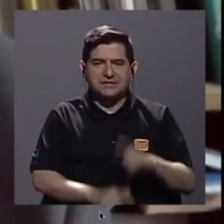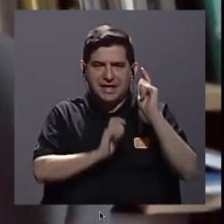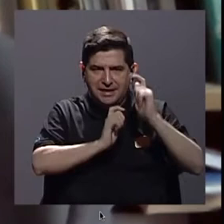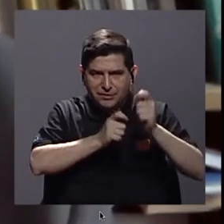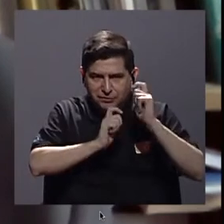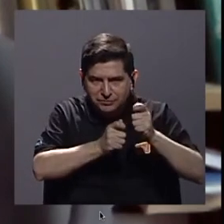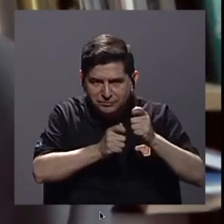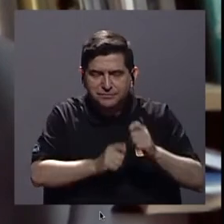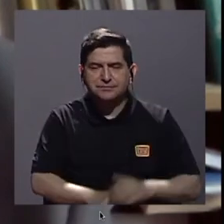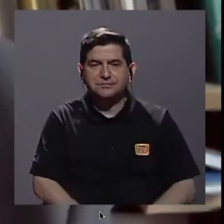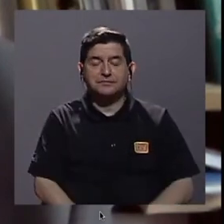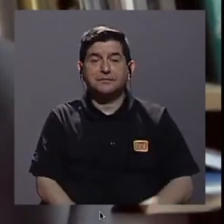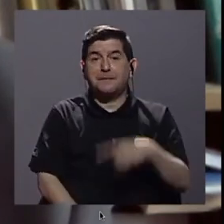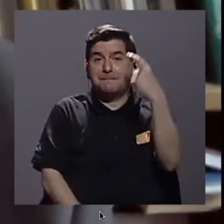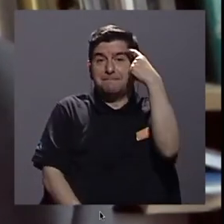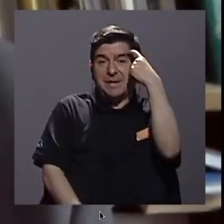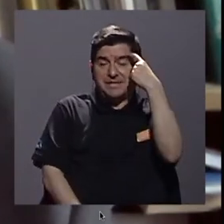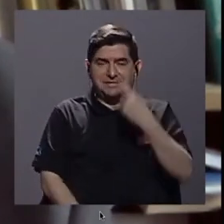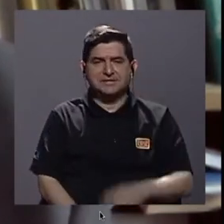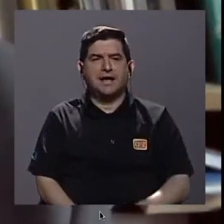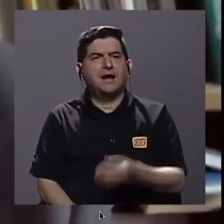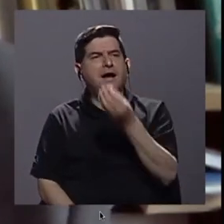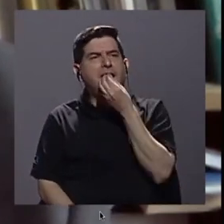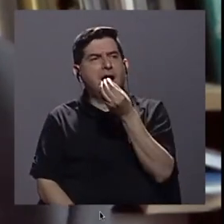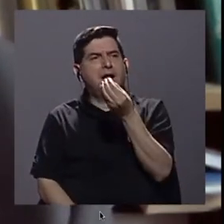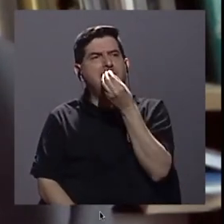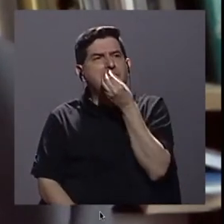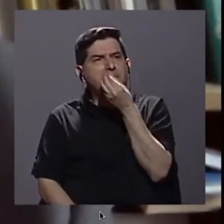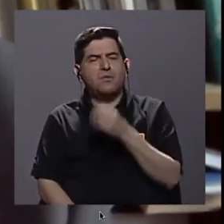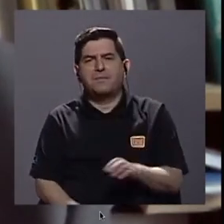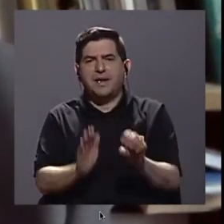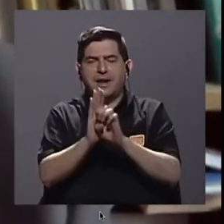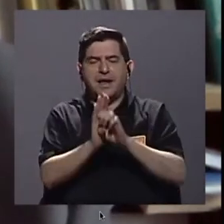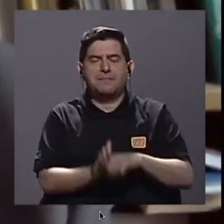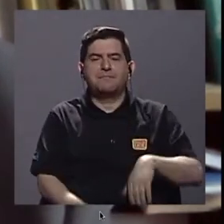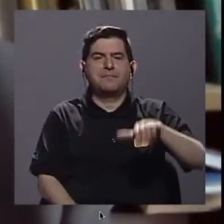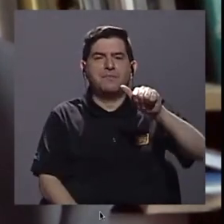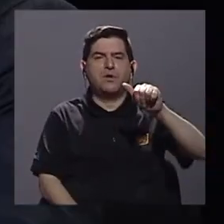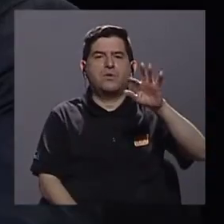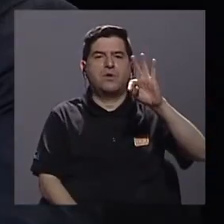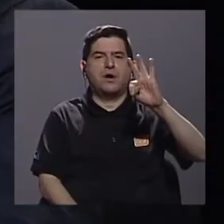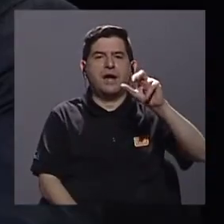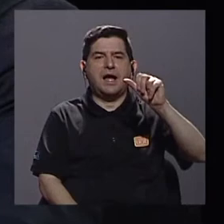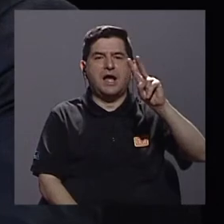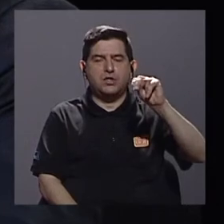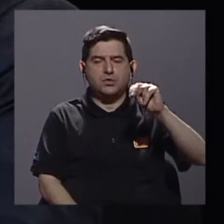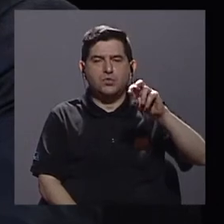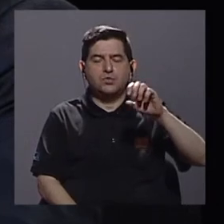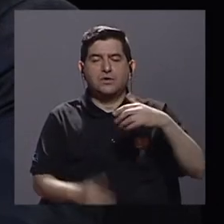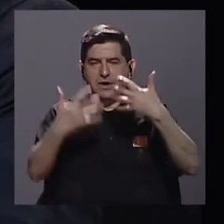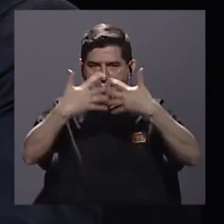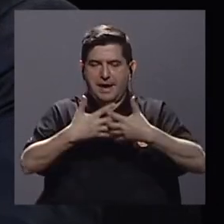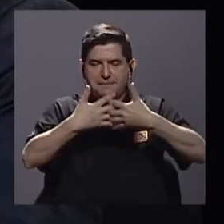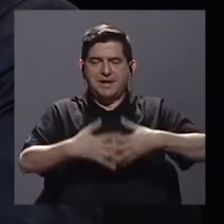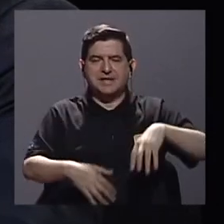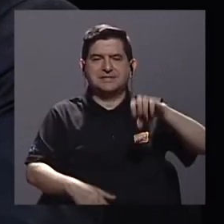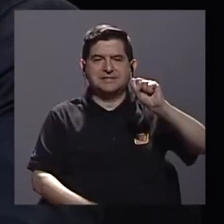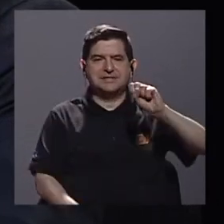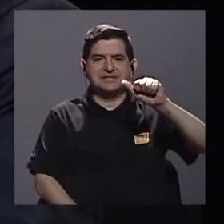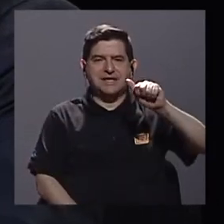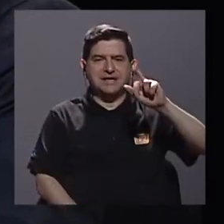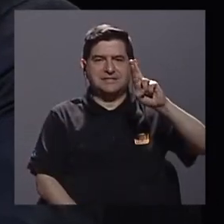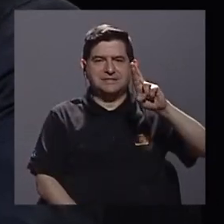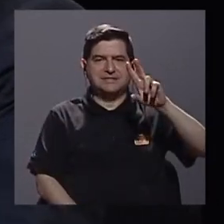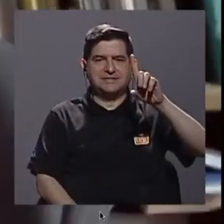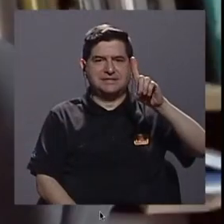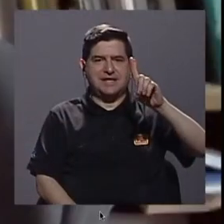pescadores. ¿Quién se imagina cuando se come un, por ejemplo, un atún de Sardimar, que es una empresa nacional, que